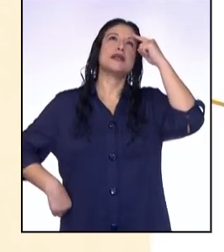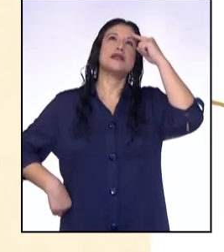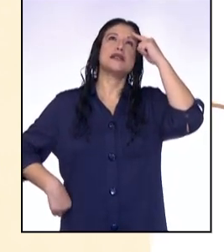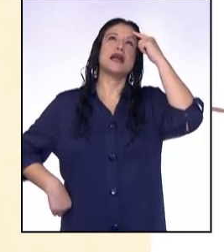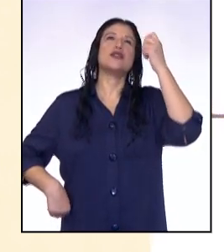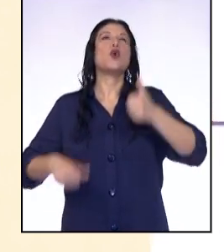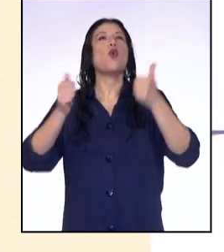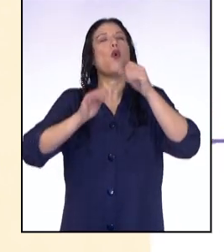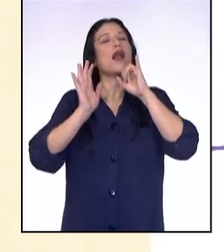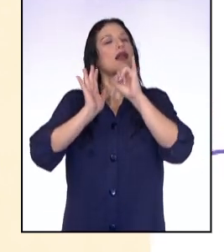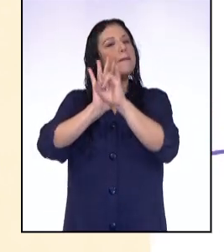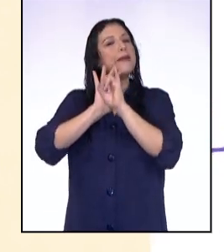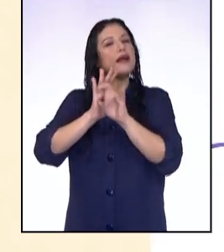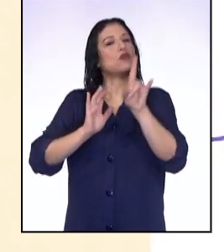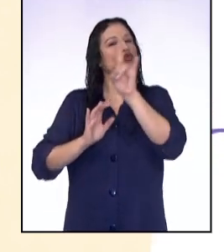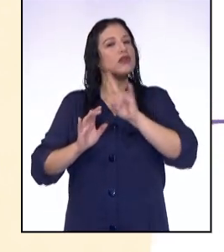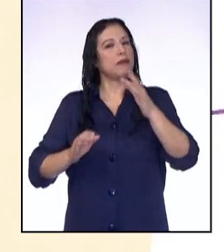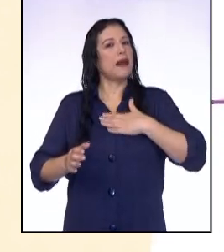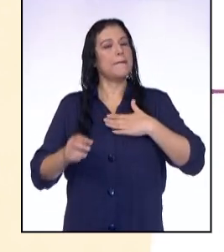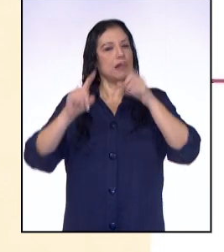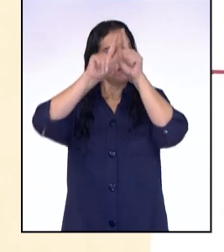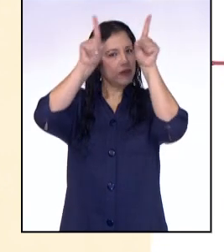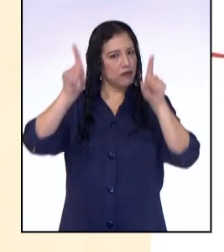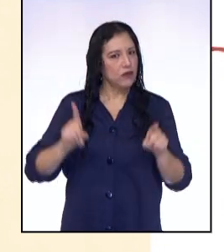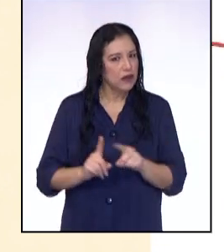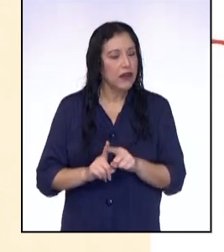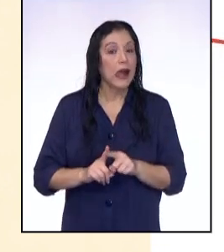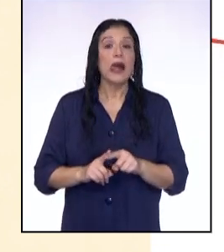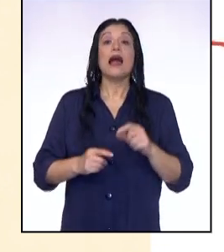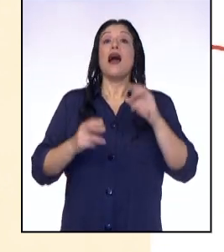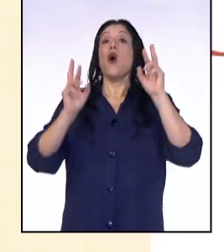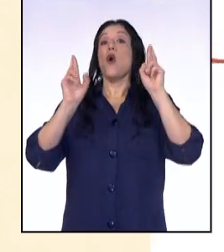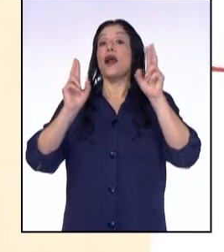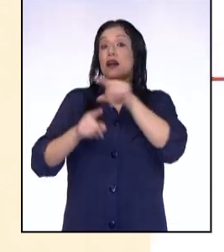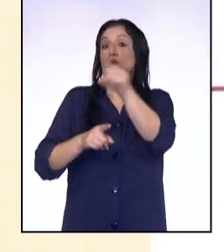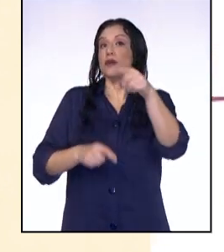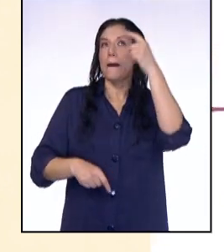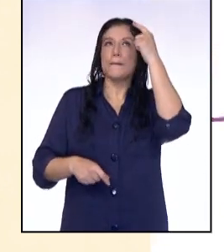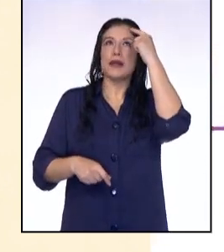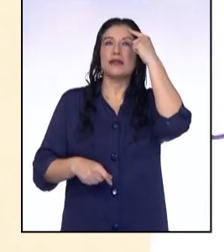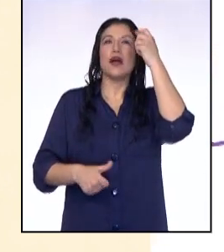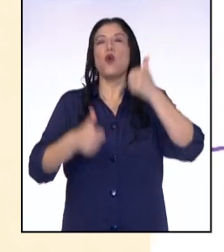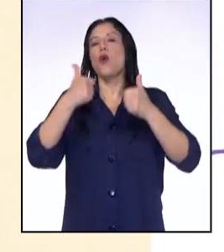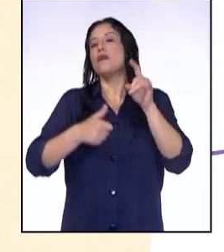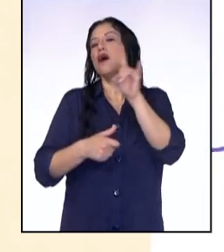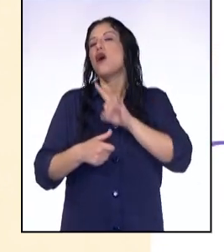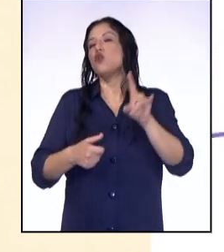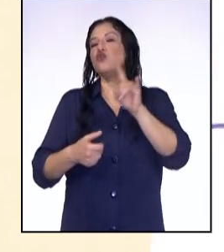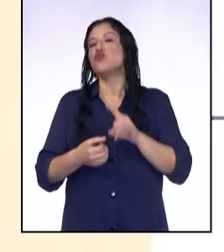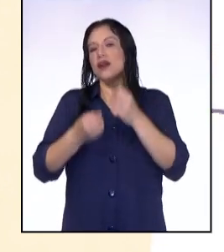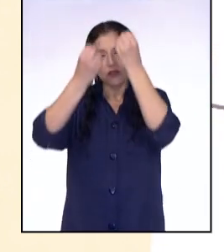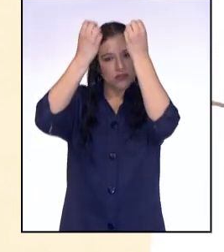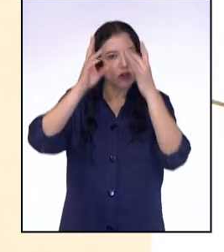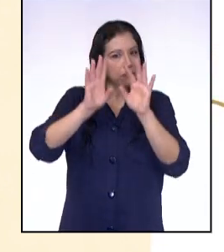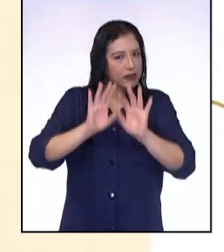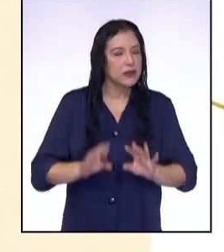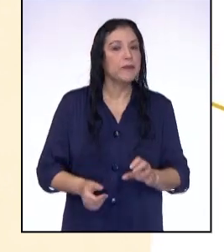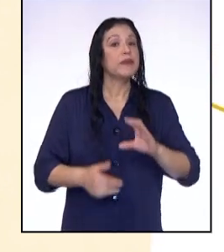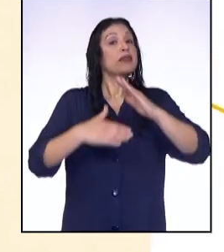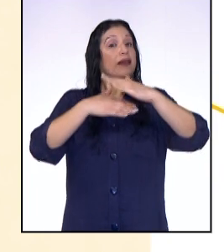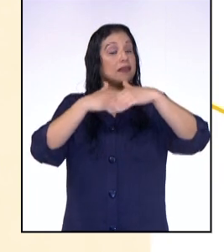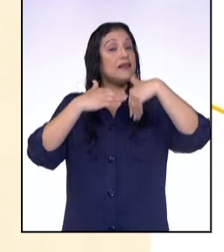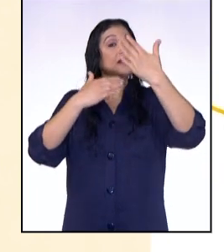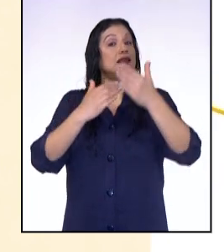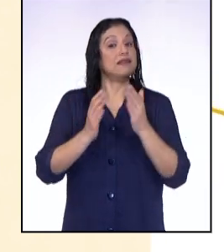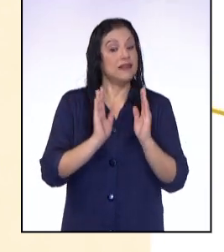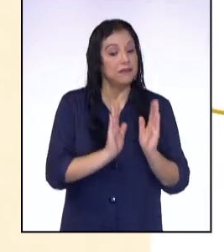en qué imágenes utilizaré para mi infografía. Espero que todas y todos vayan pensando en lo que usaremos como contenido. ¿Qué es el siguiente punto